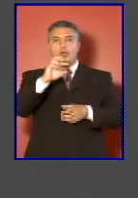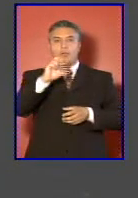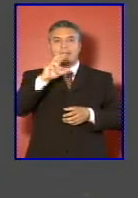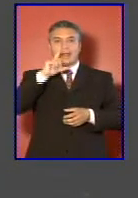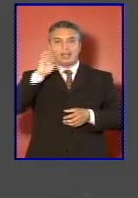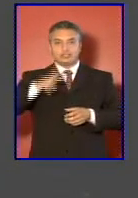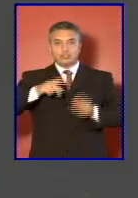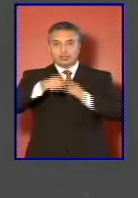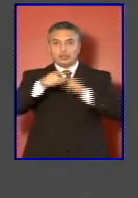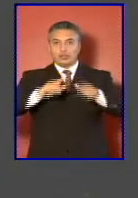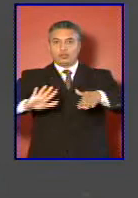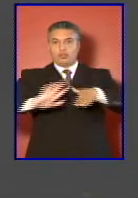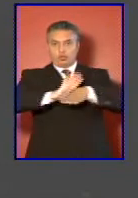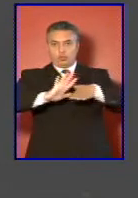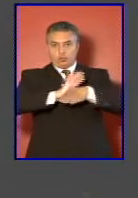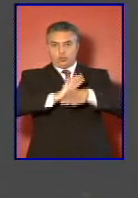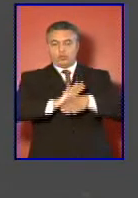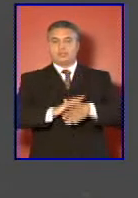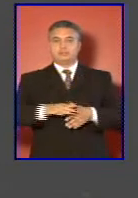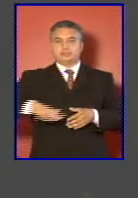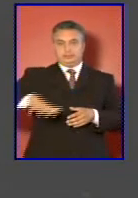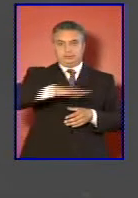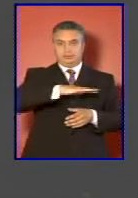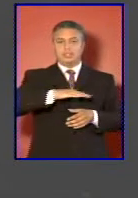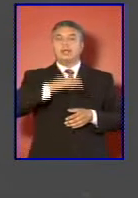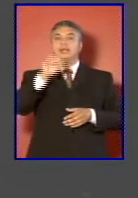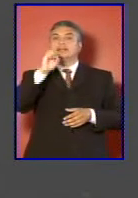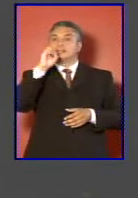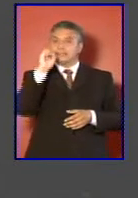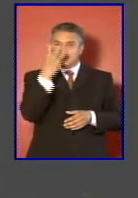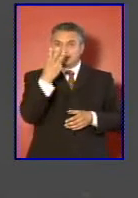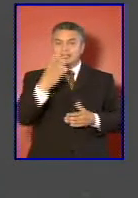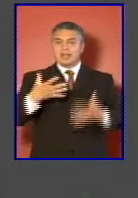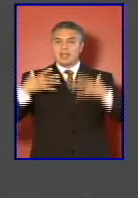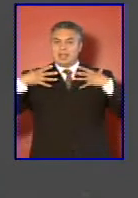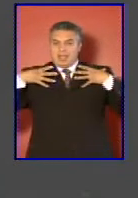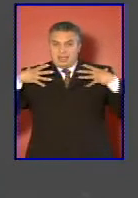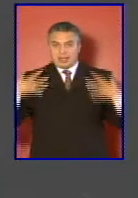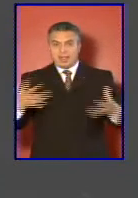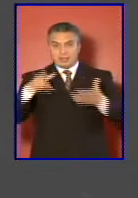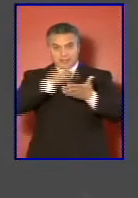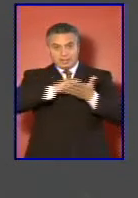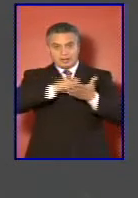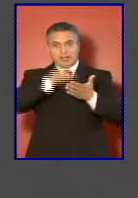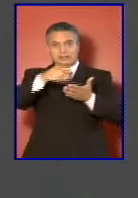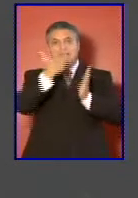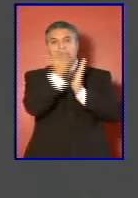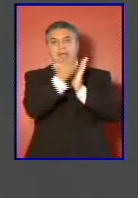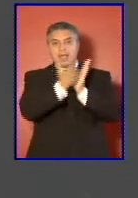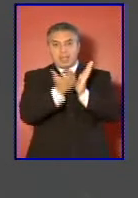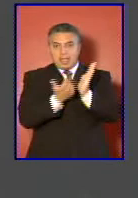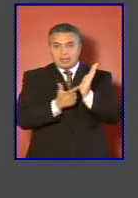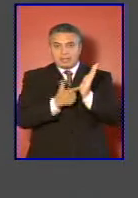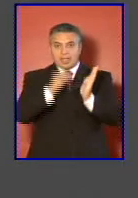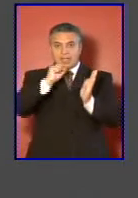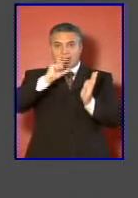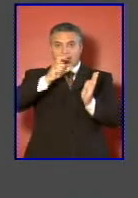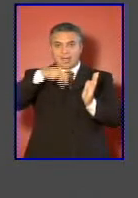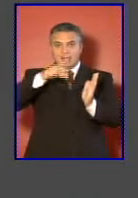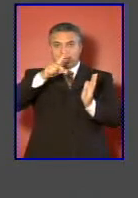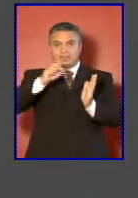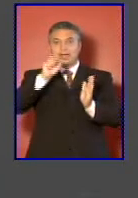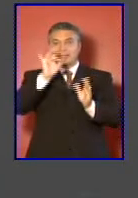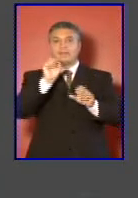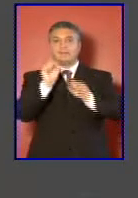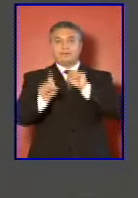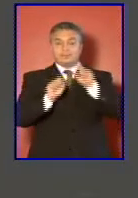una tercera gran tarea de esta agenda de la defensa ha sido la